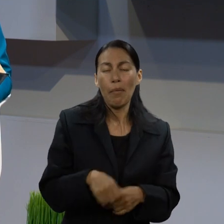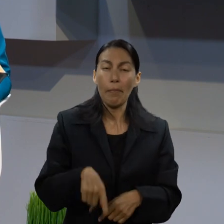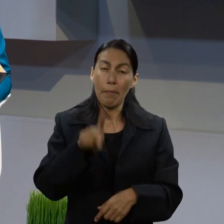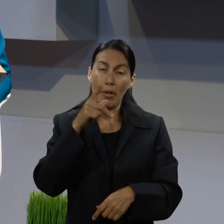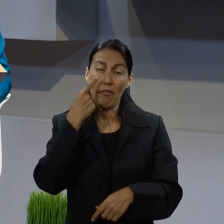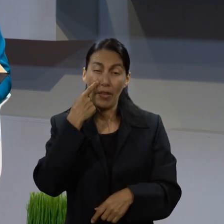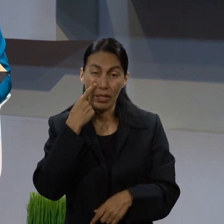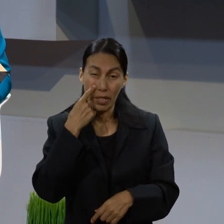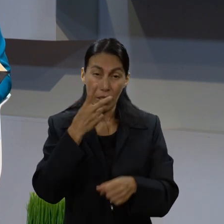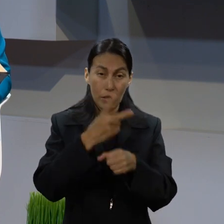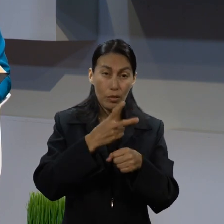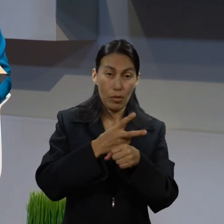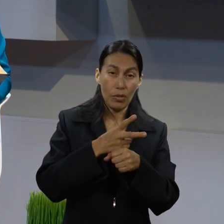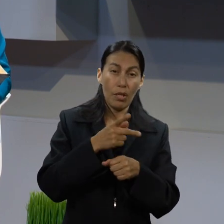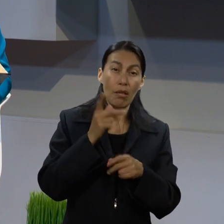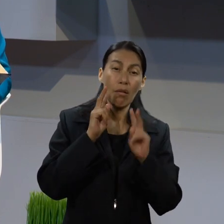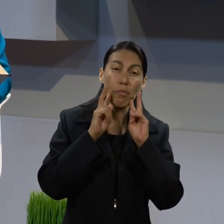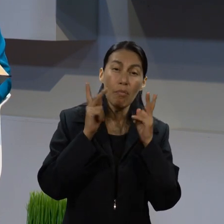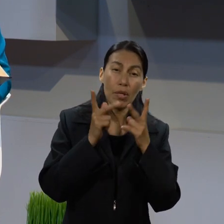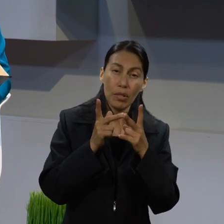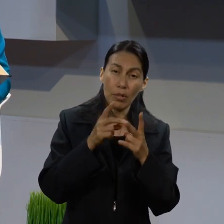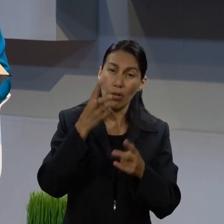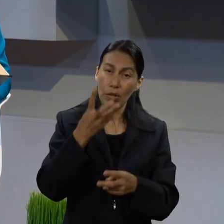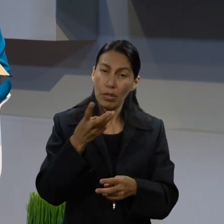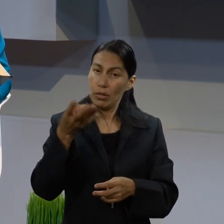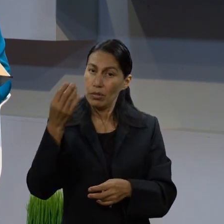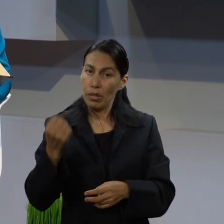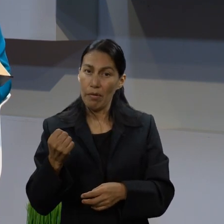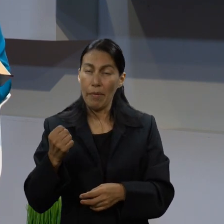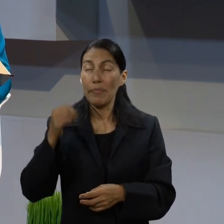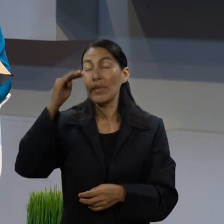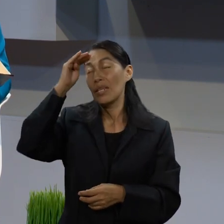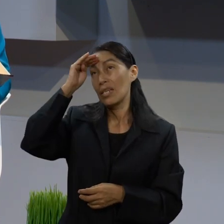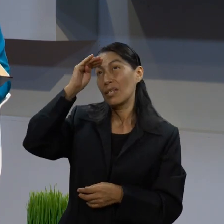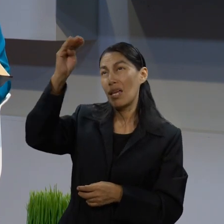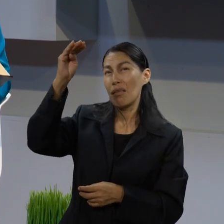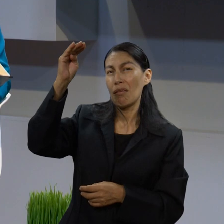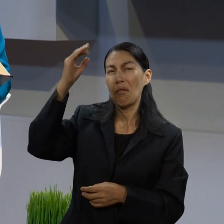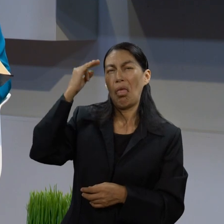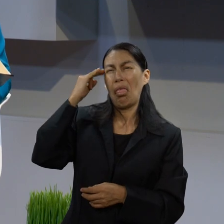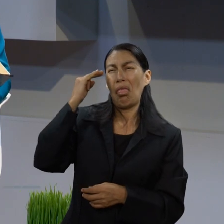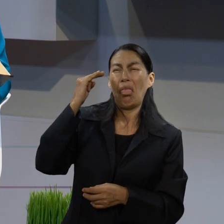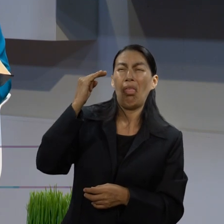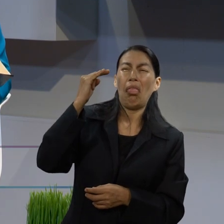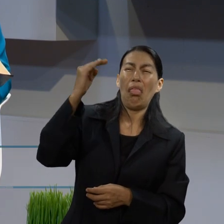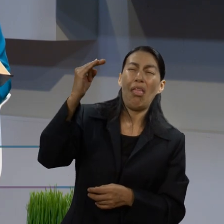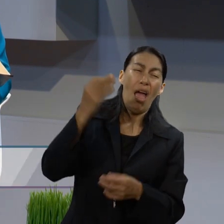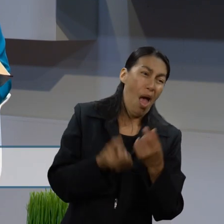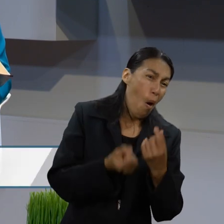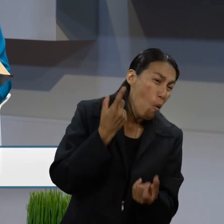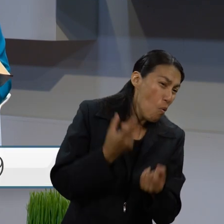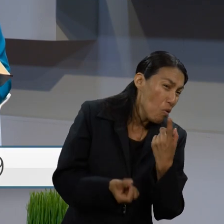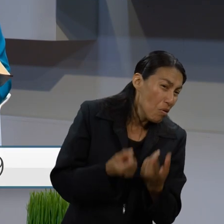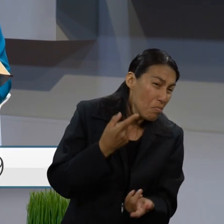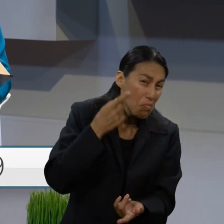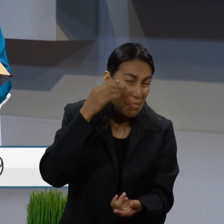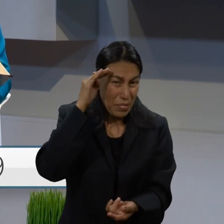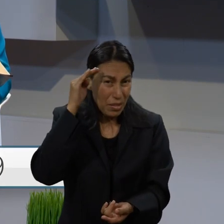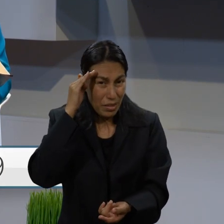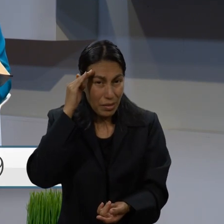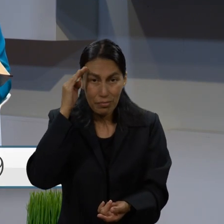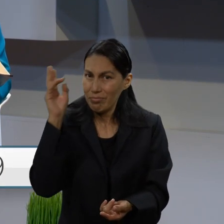Pero miren lo que dice Segunda de Pedro 3.9. El Señor no retarda su promesa